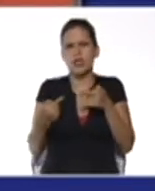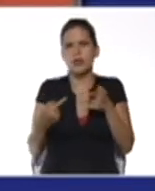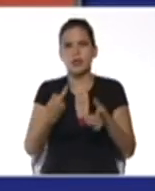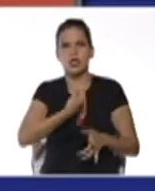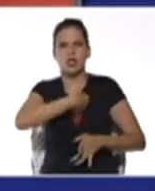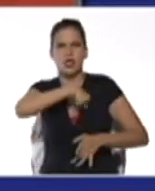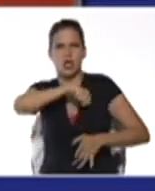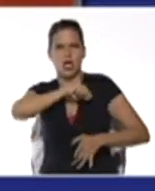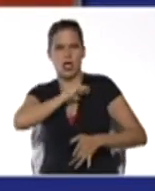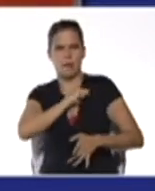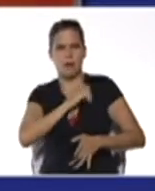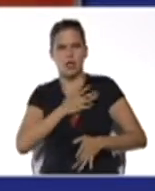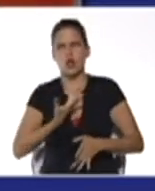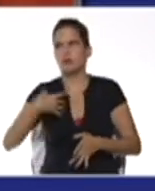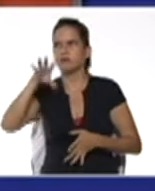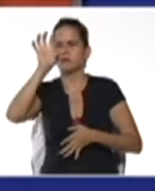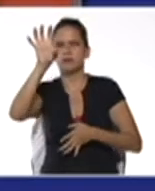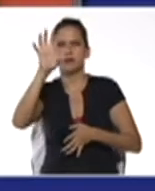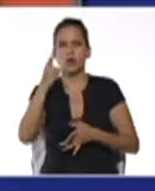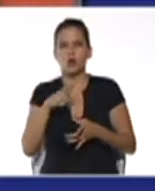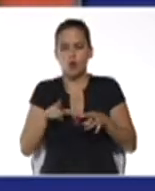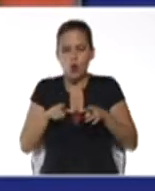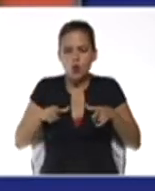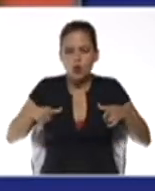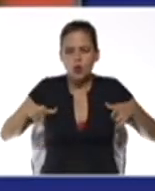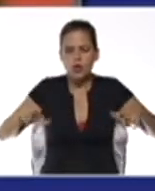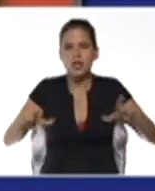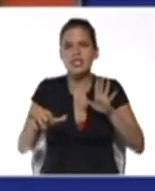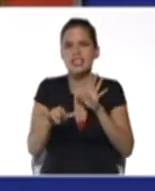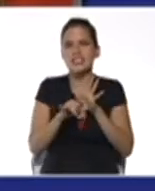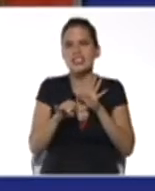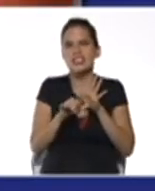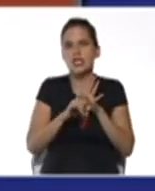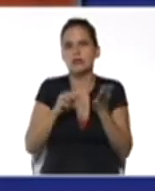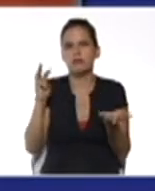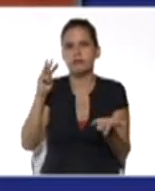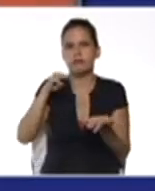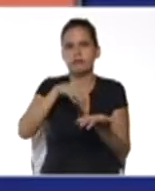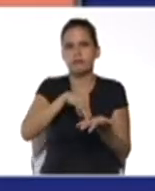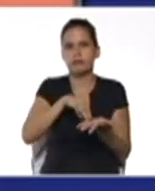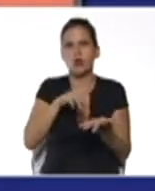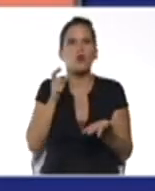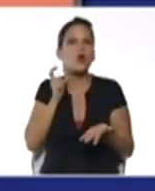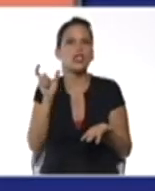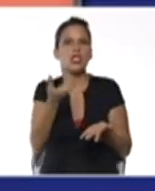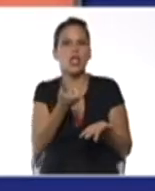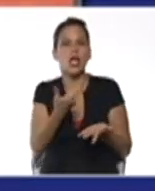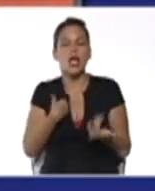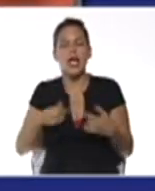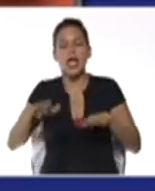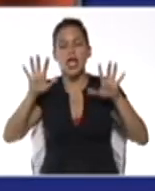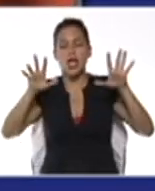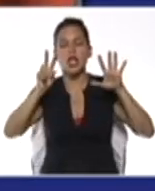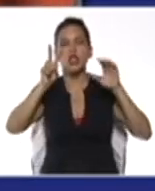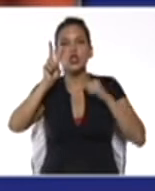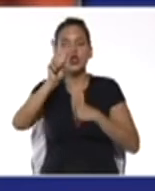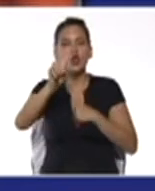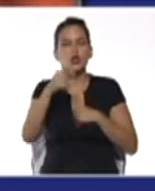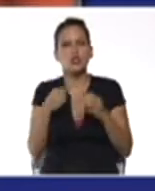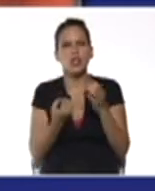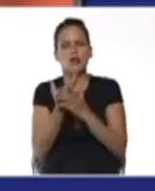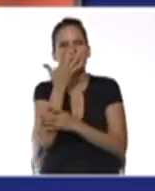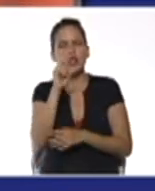y patriotas que tuvo lugar en un sitio cercano a Guatire, Venezuela. El 12 de mayo de 1821,